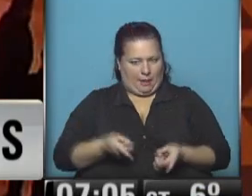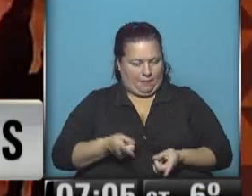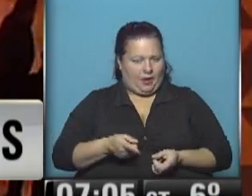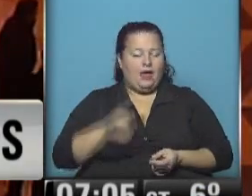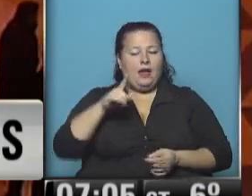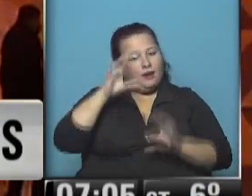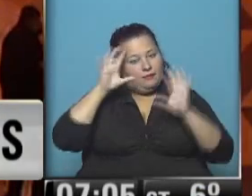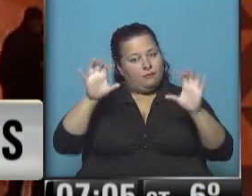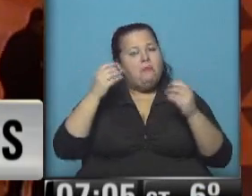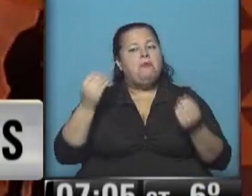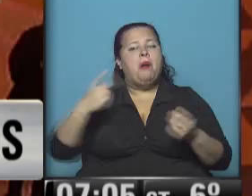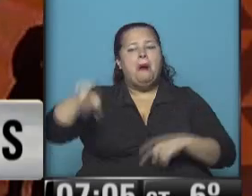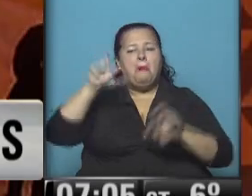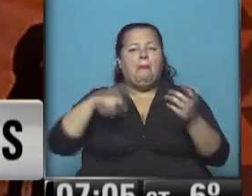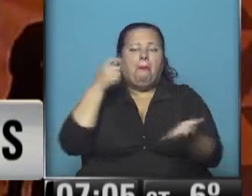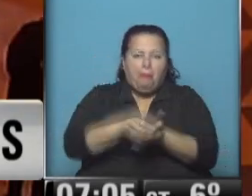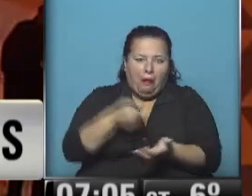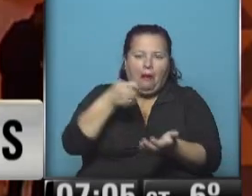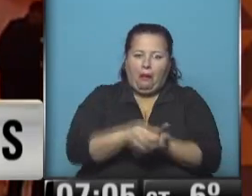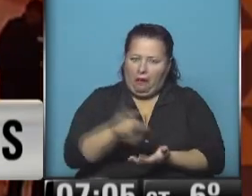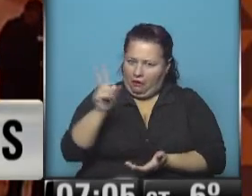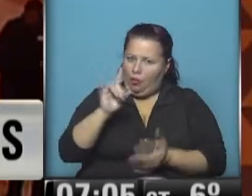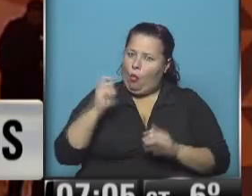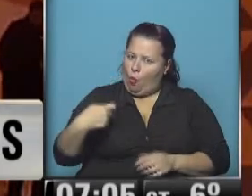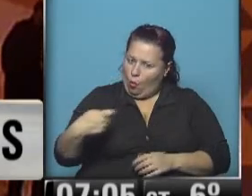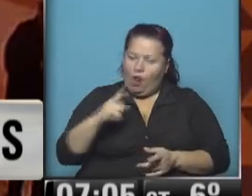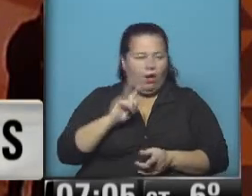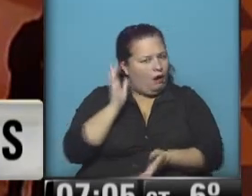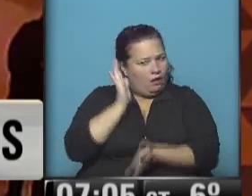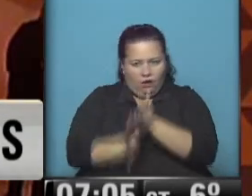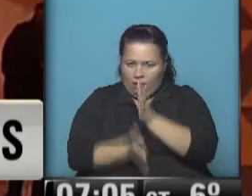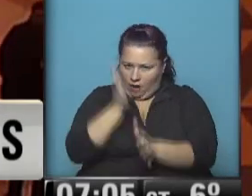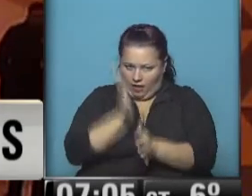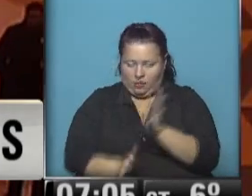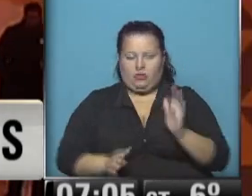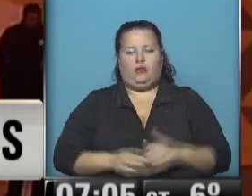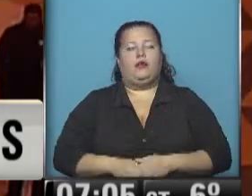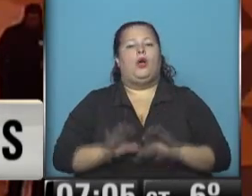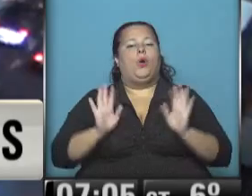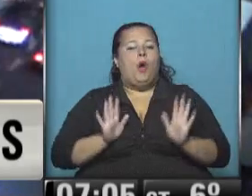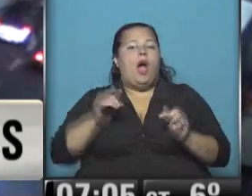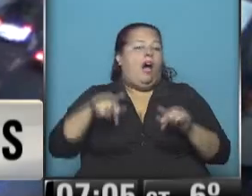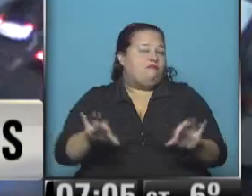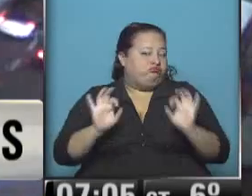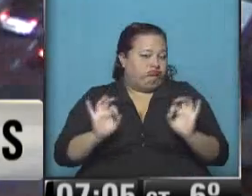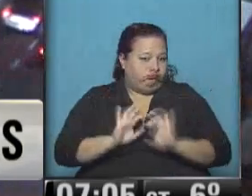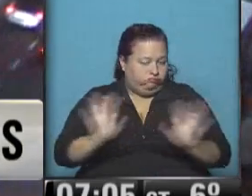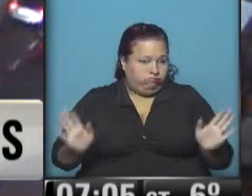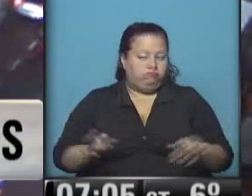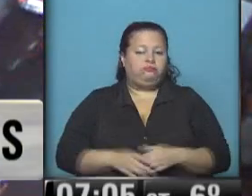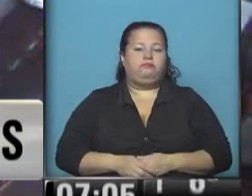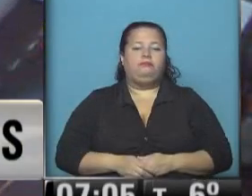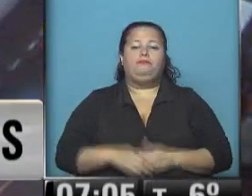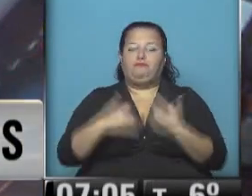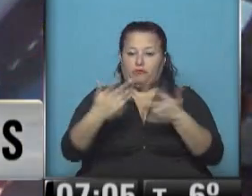hay que recordarlo porque mucha gente va y paga los boletos siendo jubilado. Y no, tiene que viajar gratis. Bueno, el momento es todo. Alejandro Lourdes,